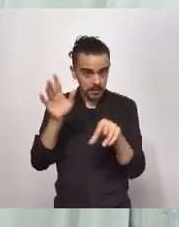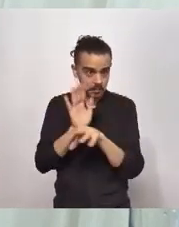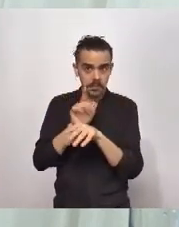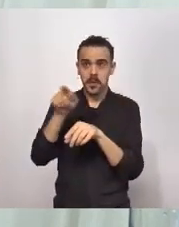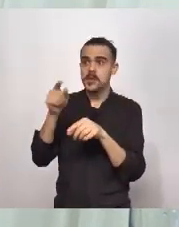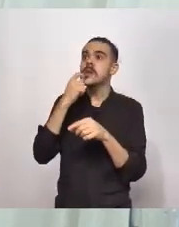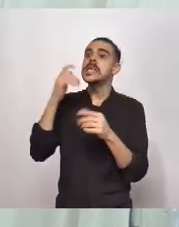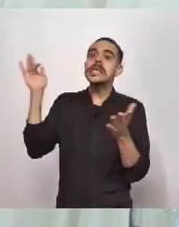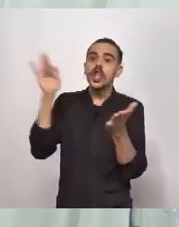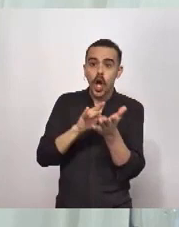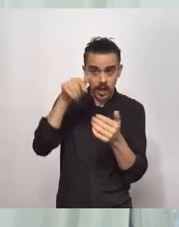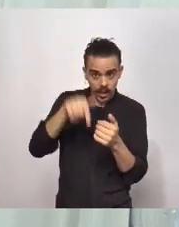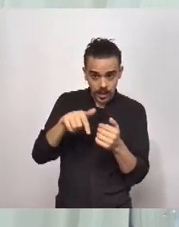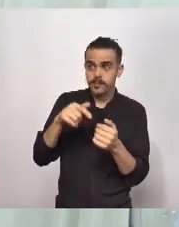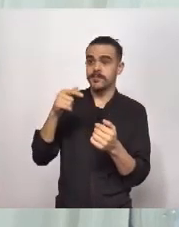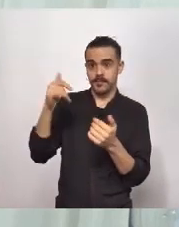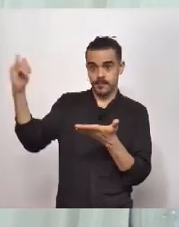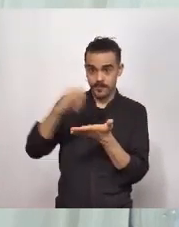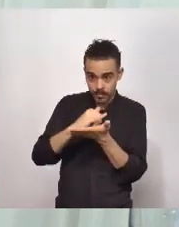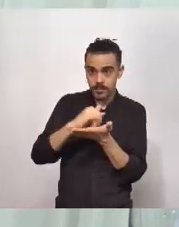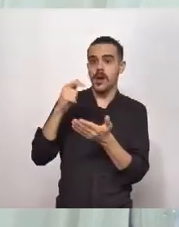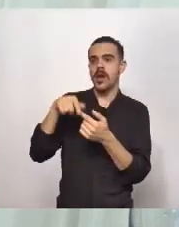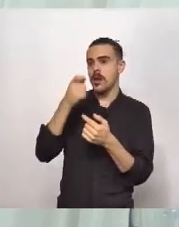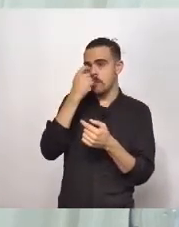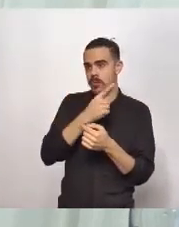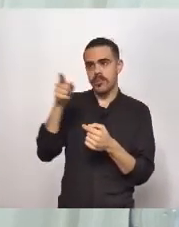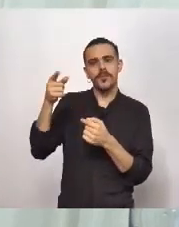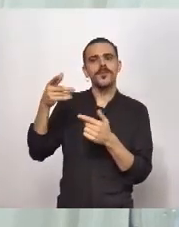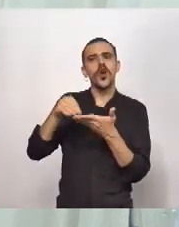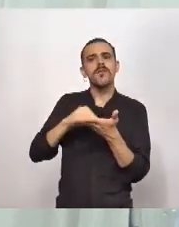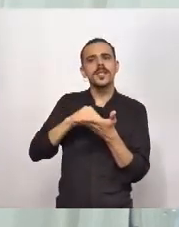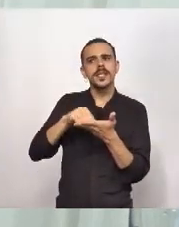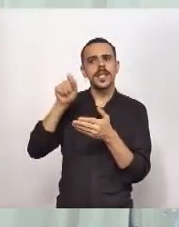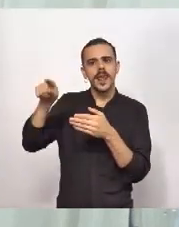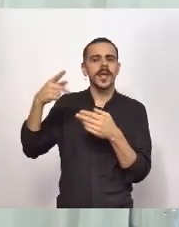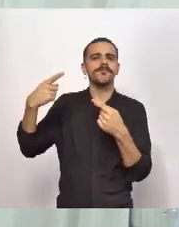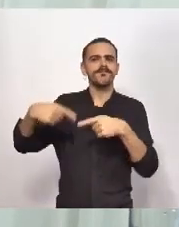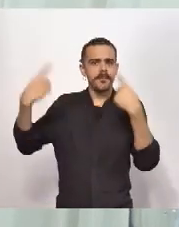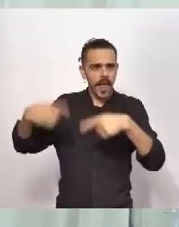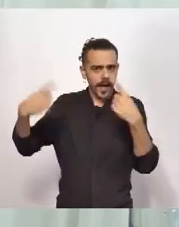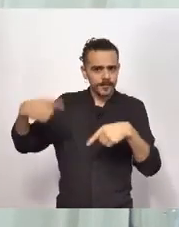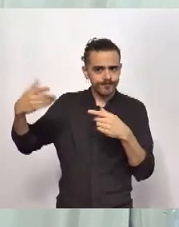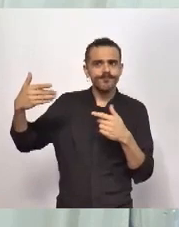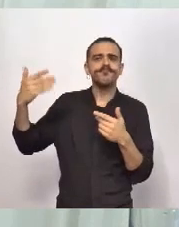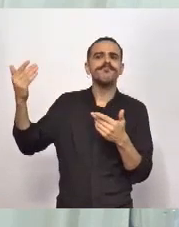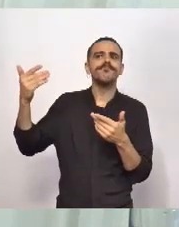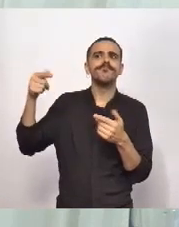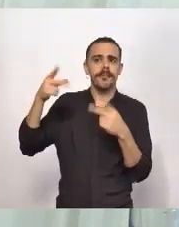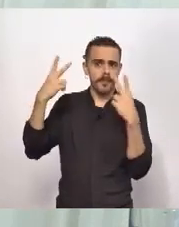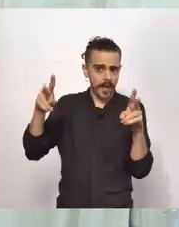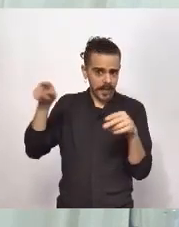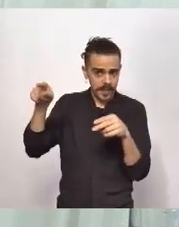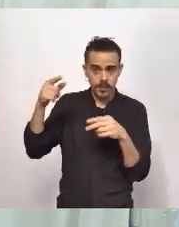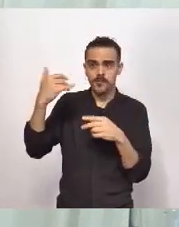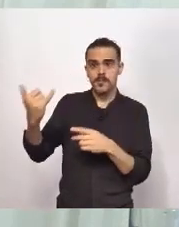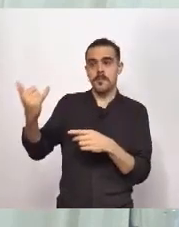provincia para que nosotros tengamos el dato y hagamos la pesquisa y los llamados más que nada a